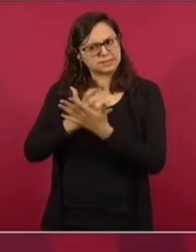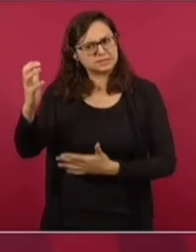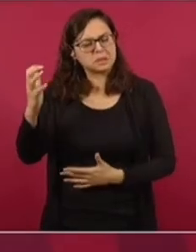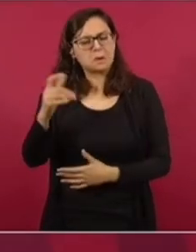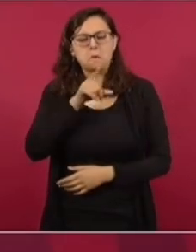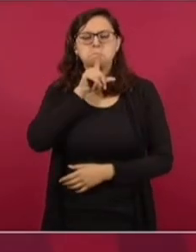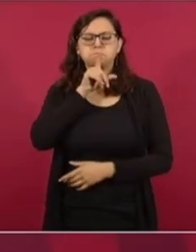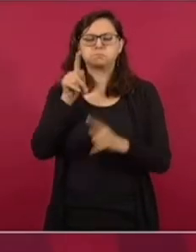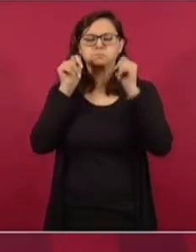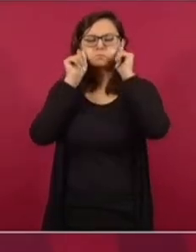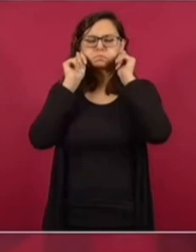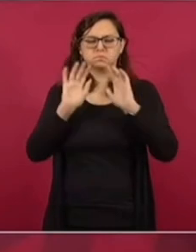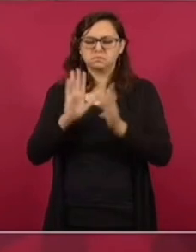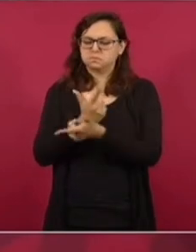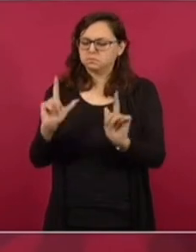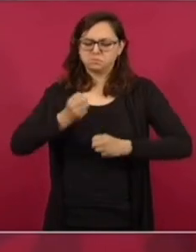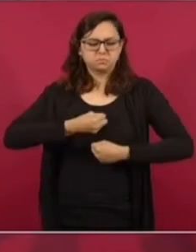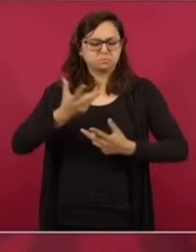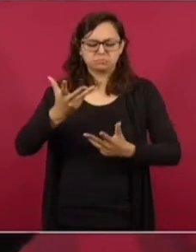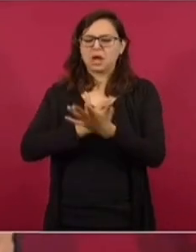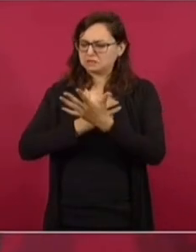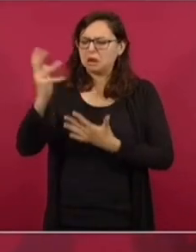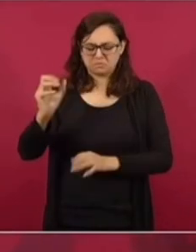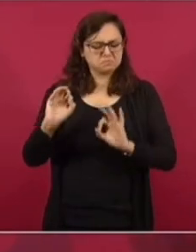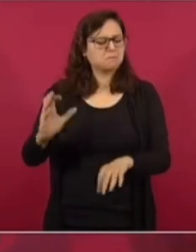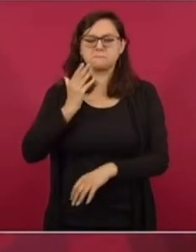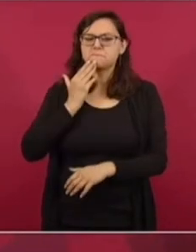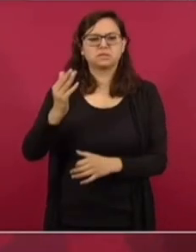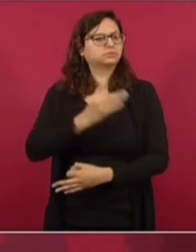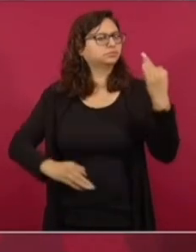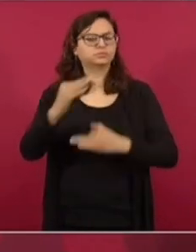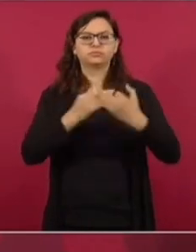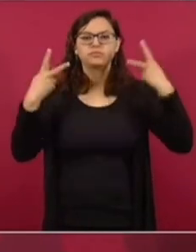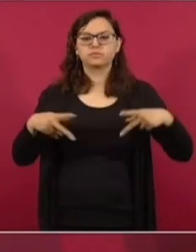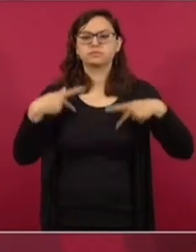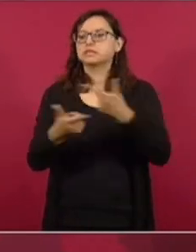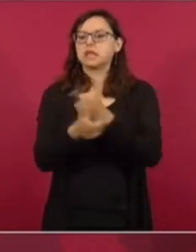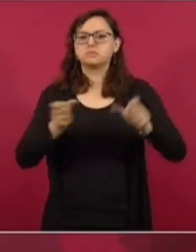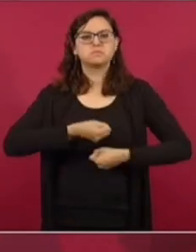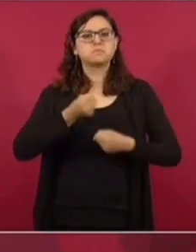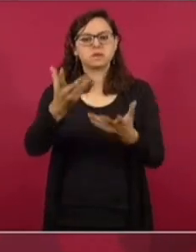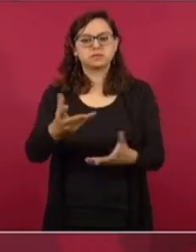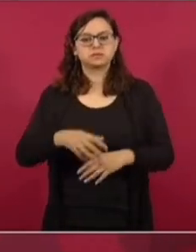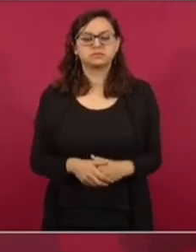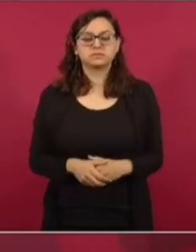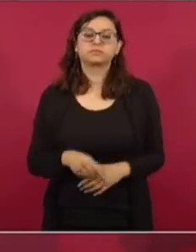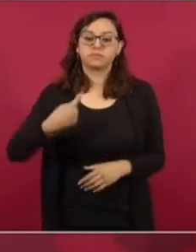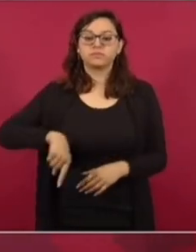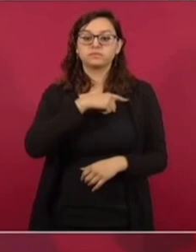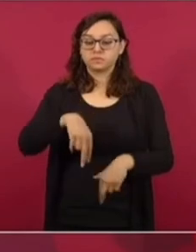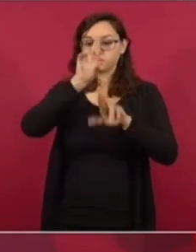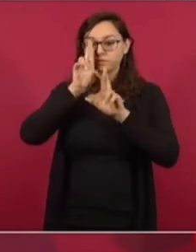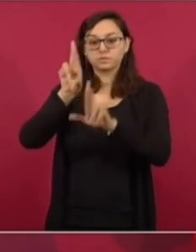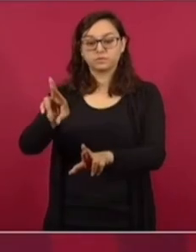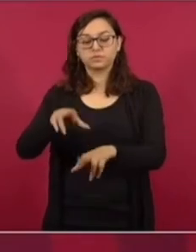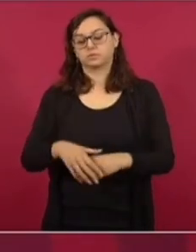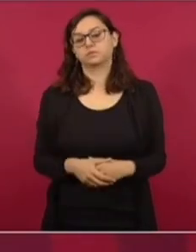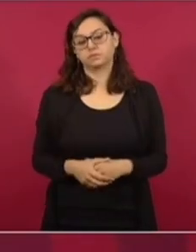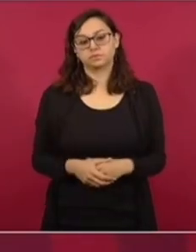preferimos eso, que todo el mundo pueda manifestarse, expresarse. Nosotros sí vamos a ser respetuosos. Yo no voy a ir